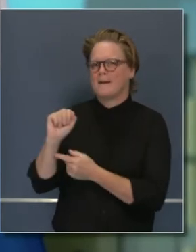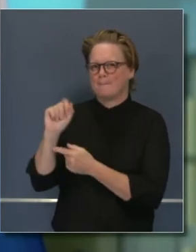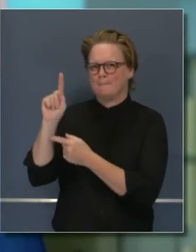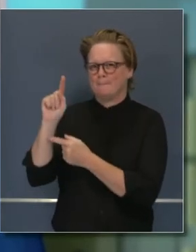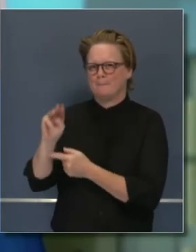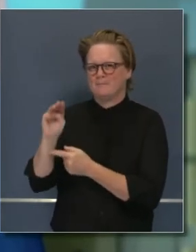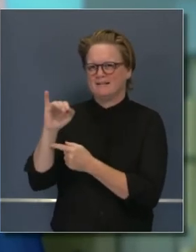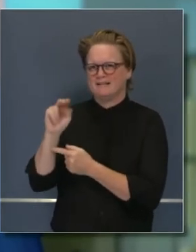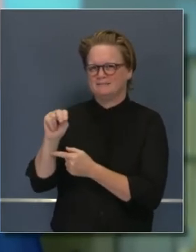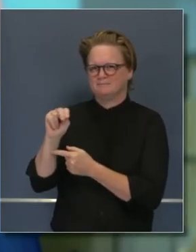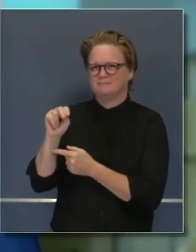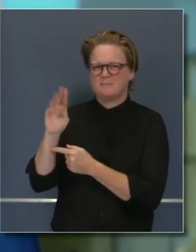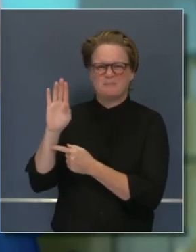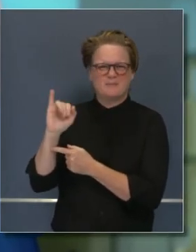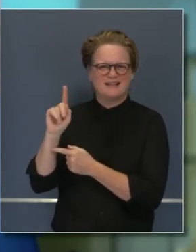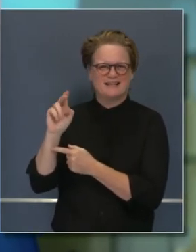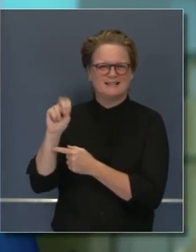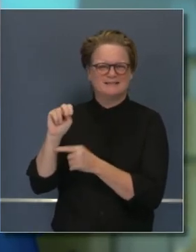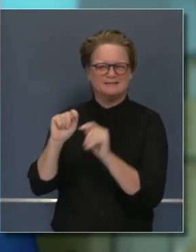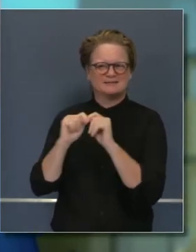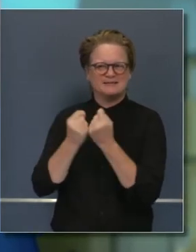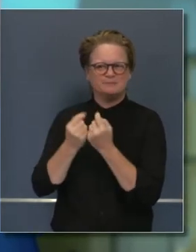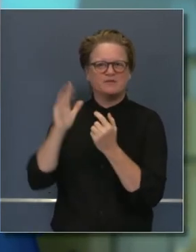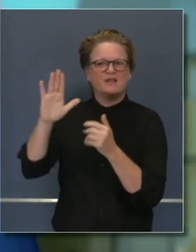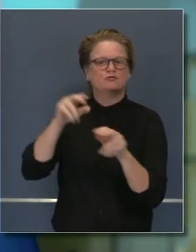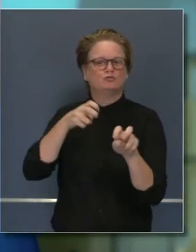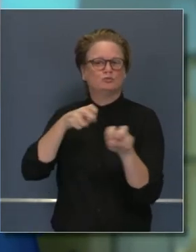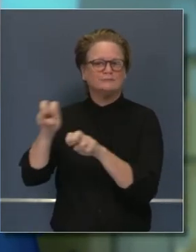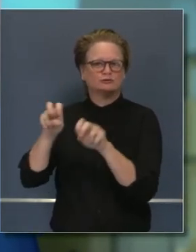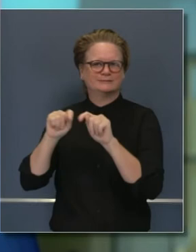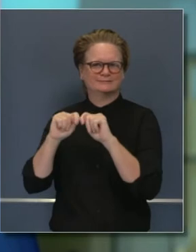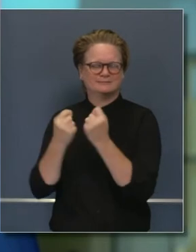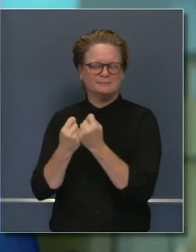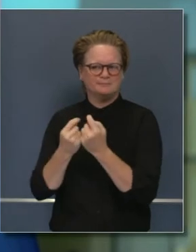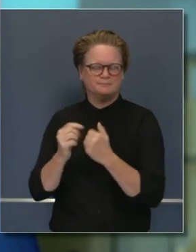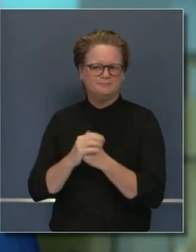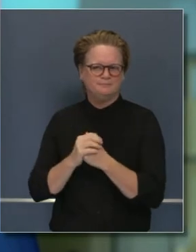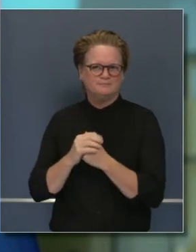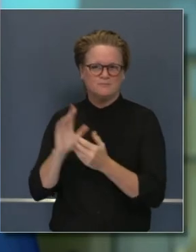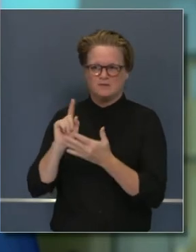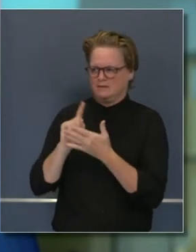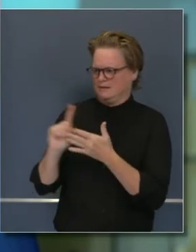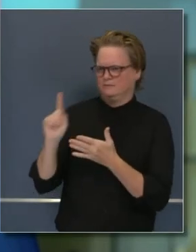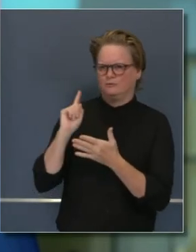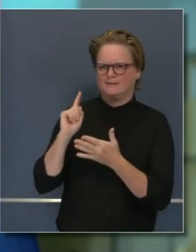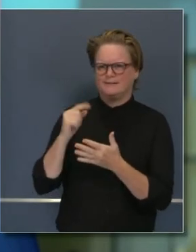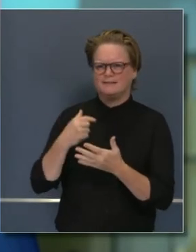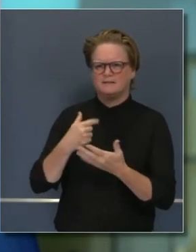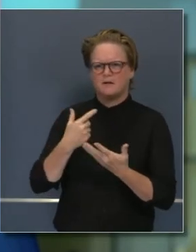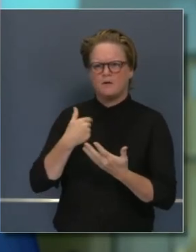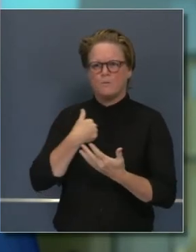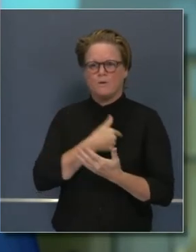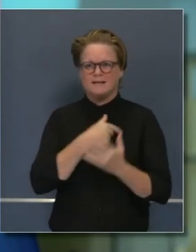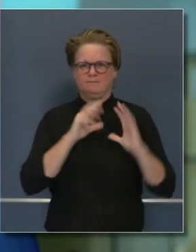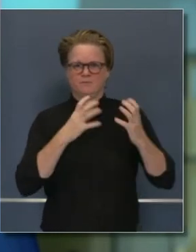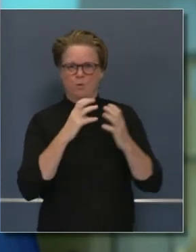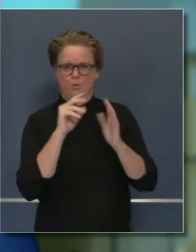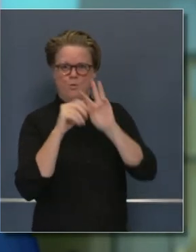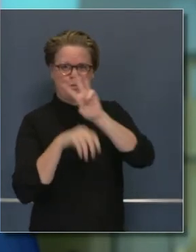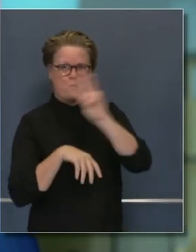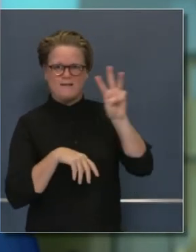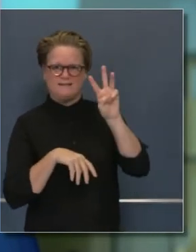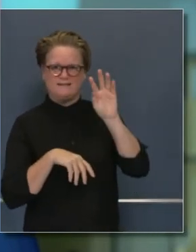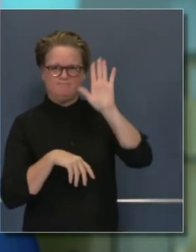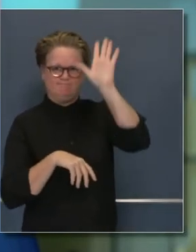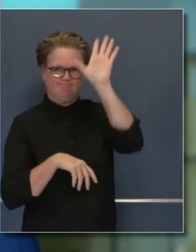más cercamente con el equipo de transición del presidente electo Biden. La semana pasada nos unimos a